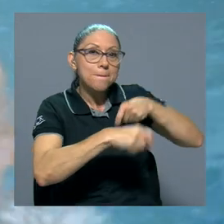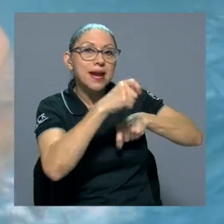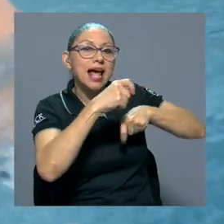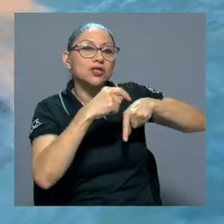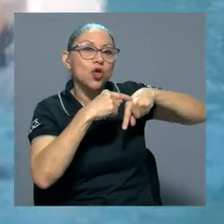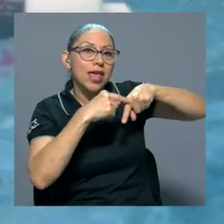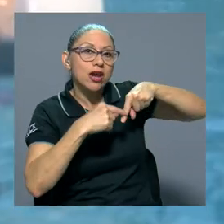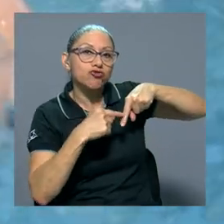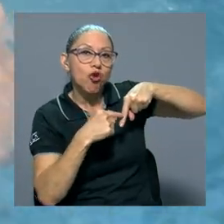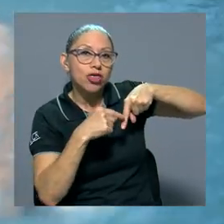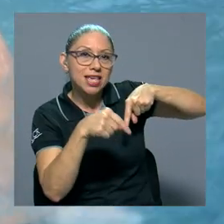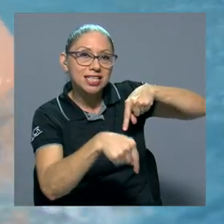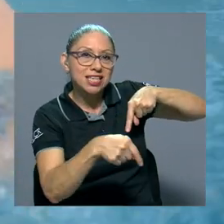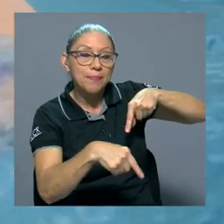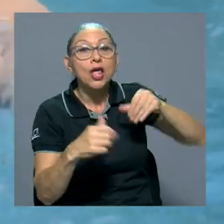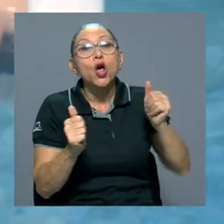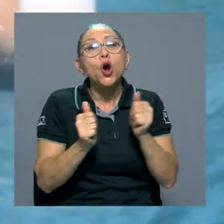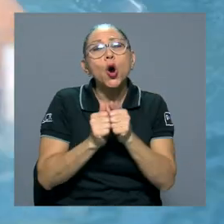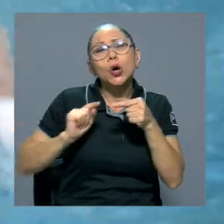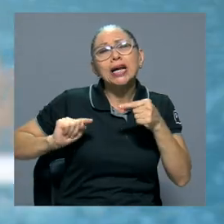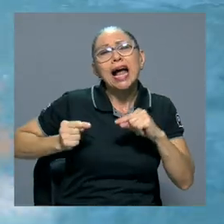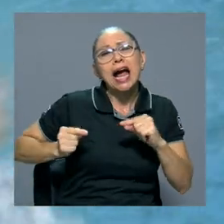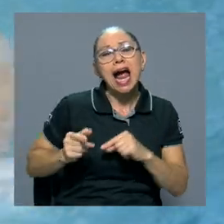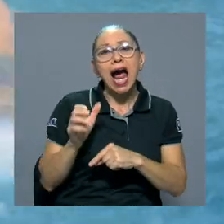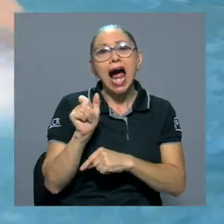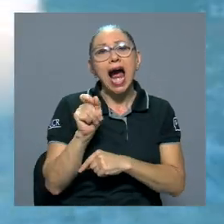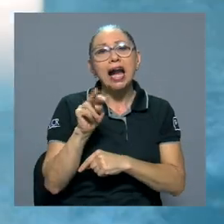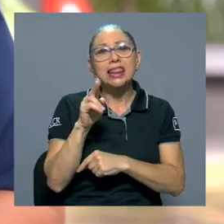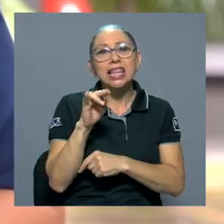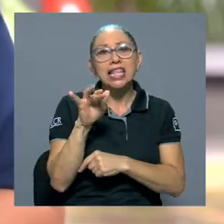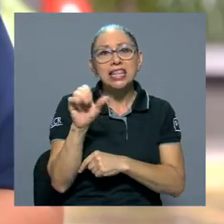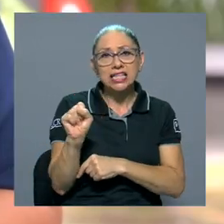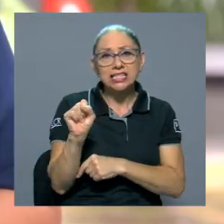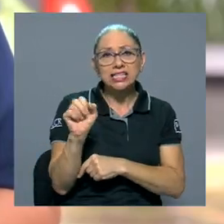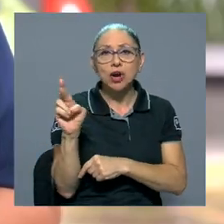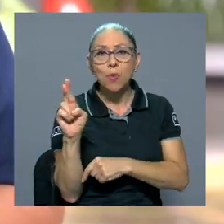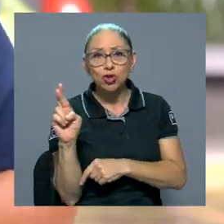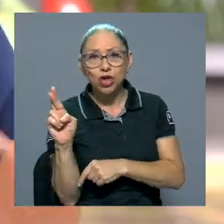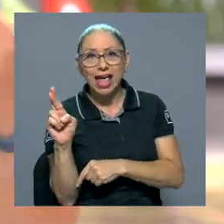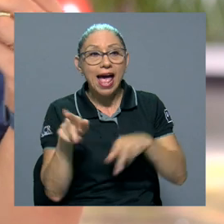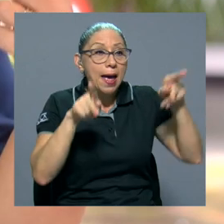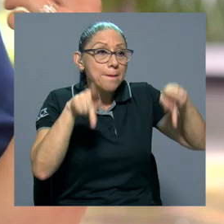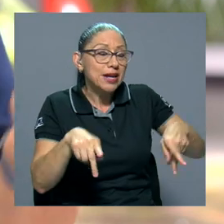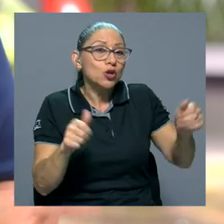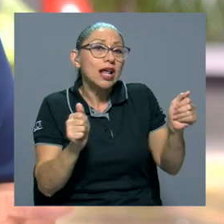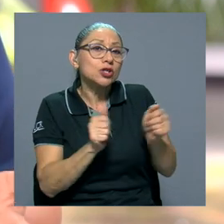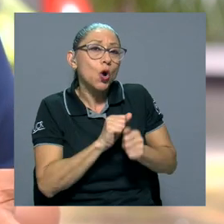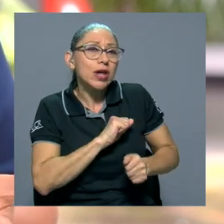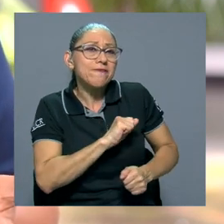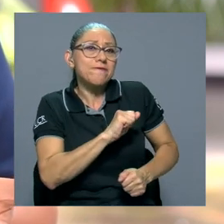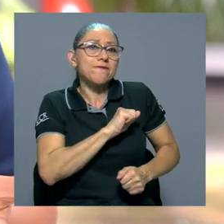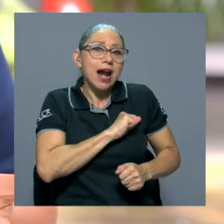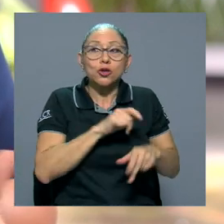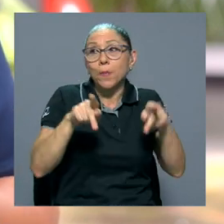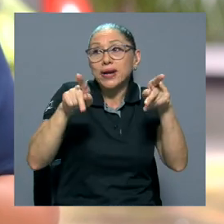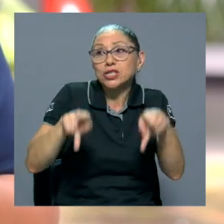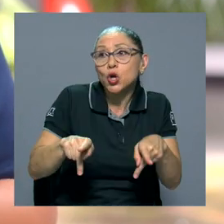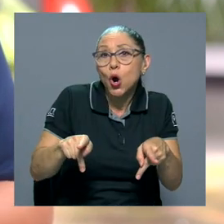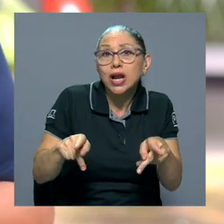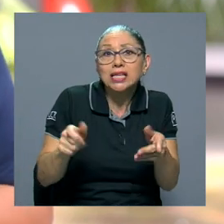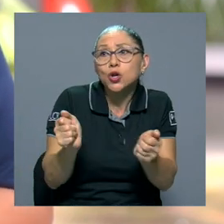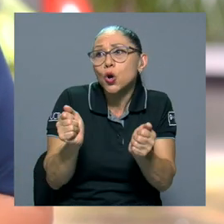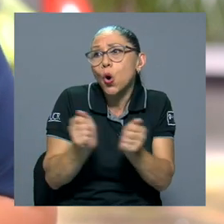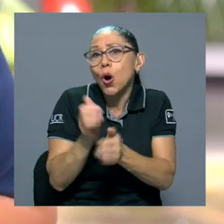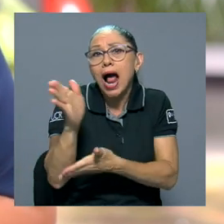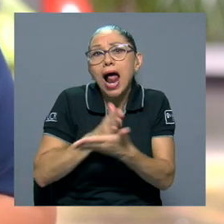con artritis reumatoidea, personas que han enfrentado un infarto al miocardio, personas con secuelas de una fractura o de